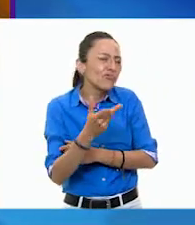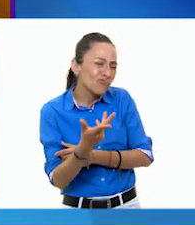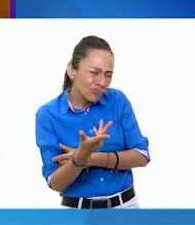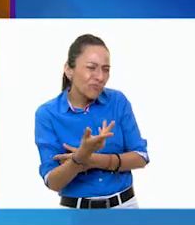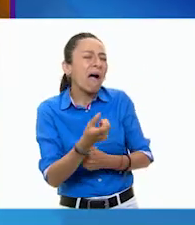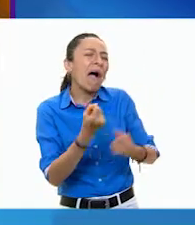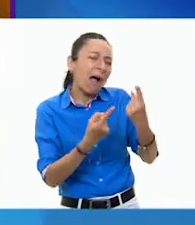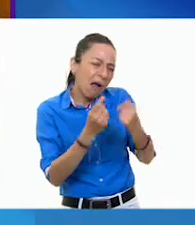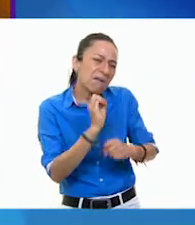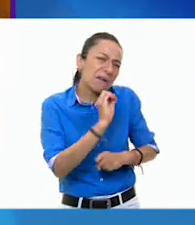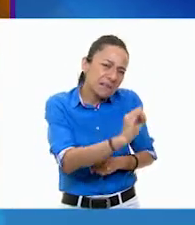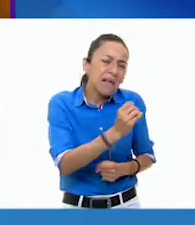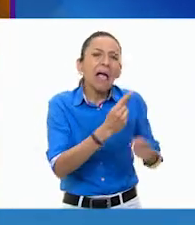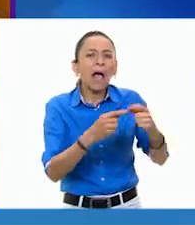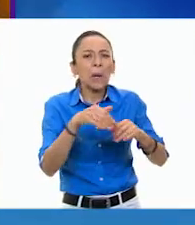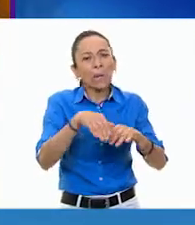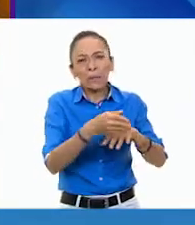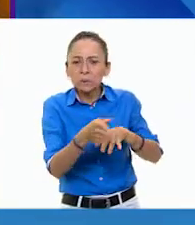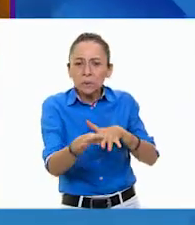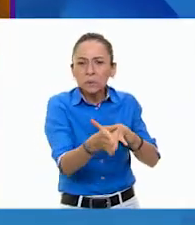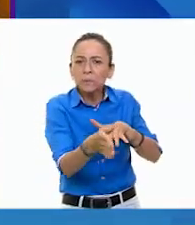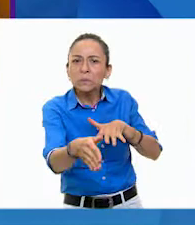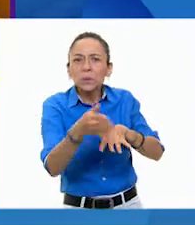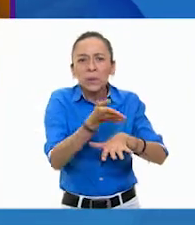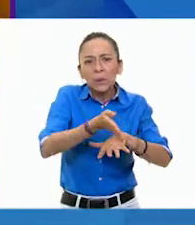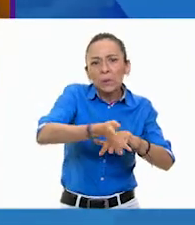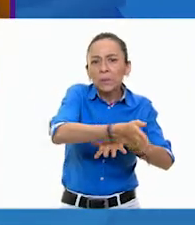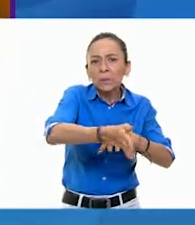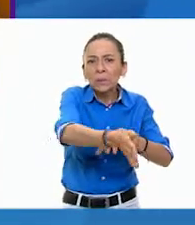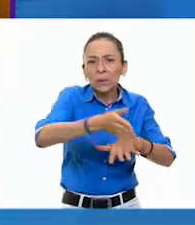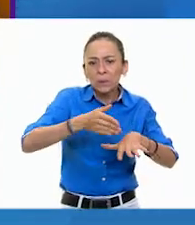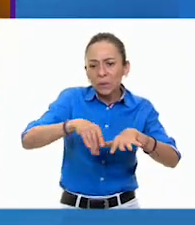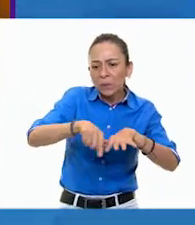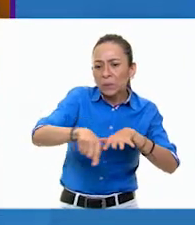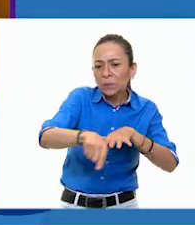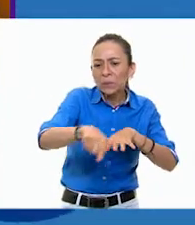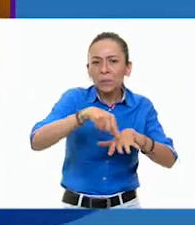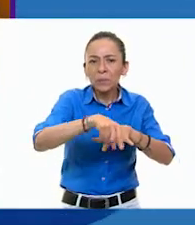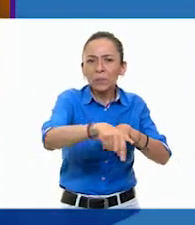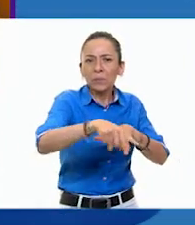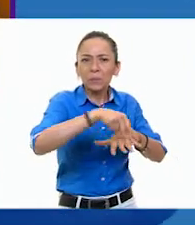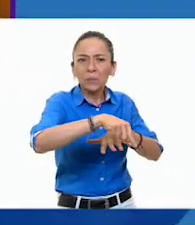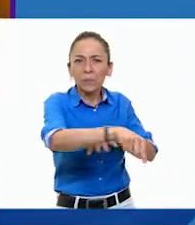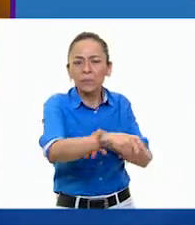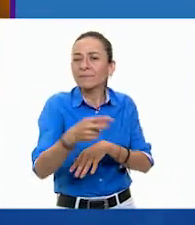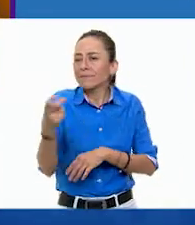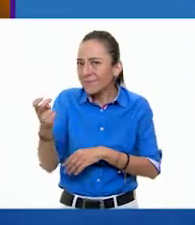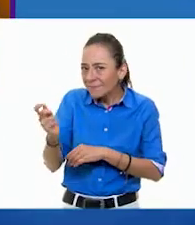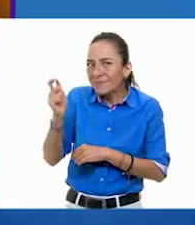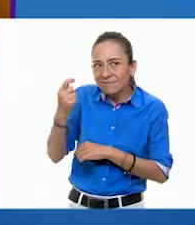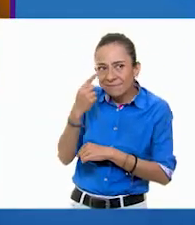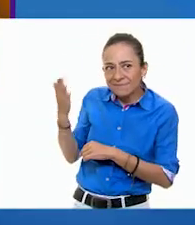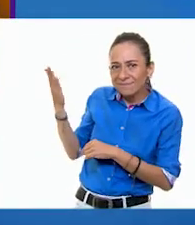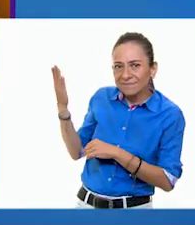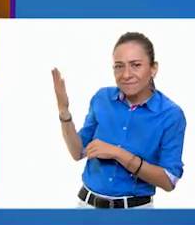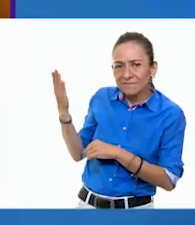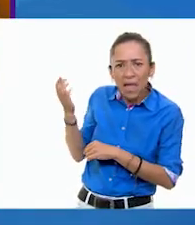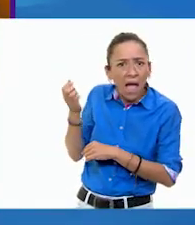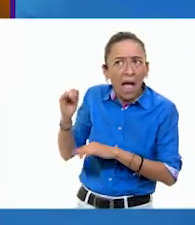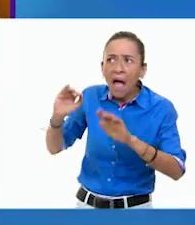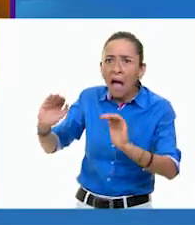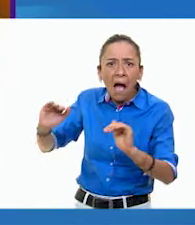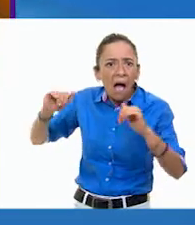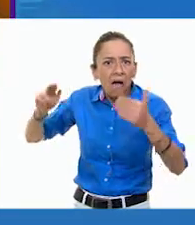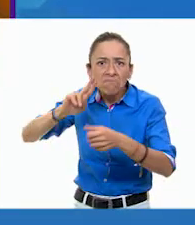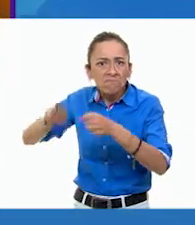curvas. Exactamente, hay unas que terminan, pero esto es un patrón y es un ritmo que está en la naturaleza,